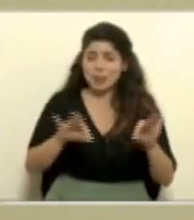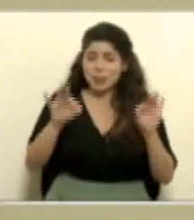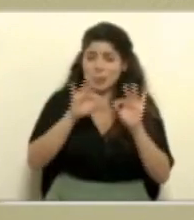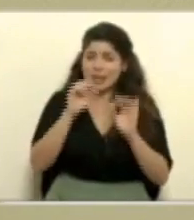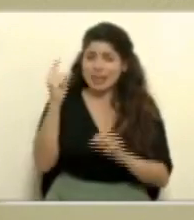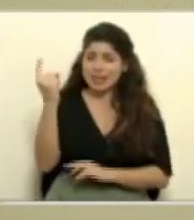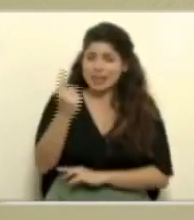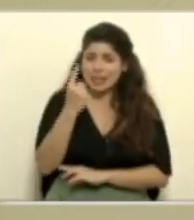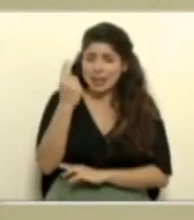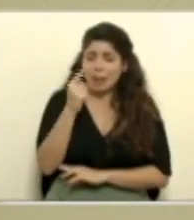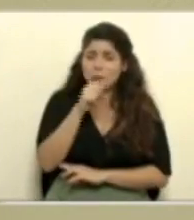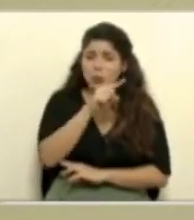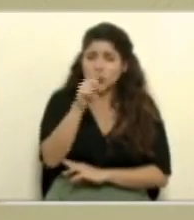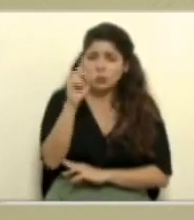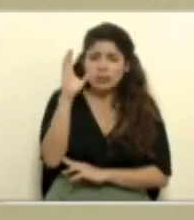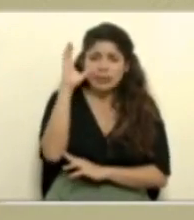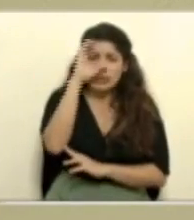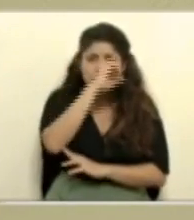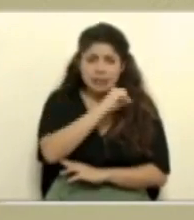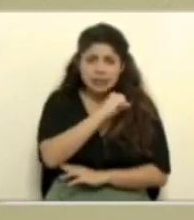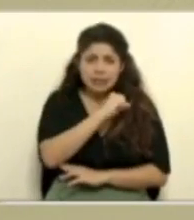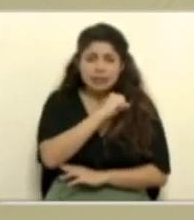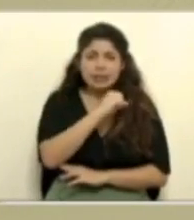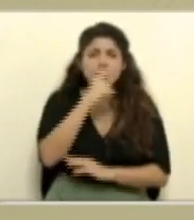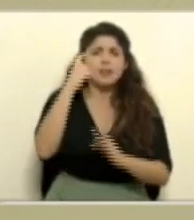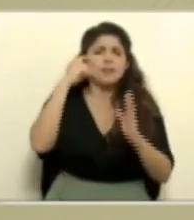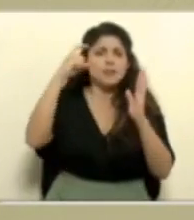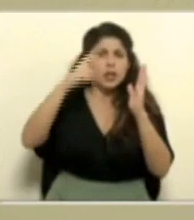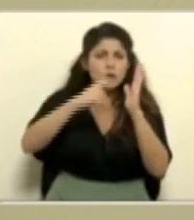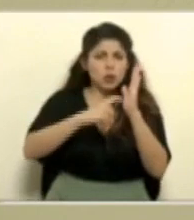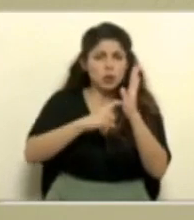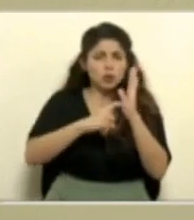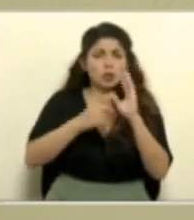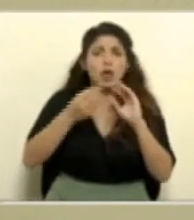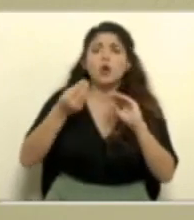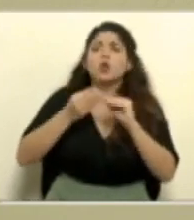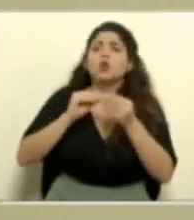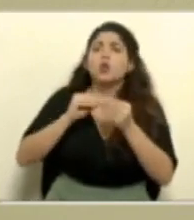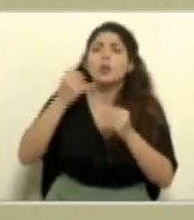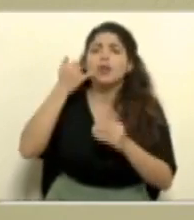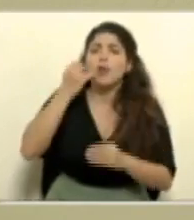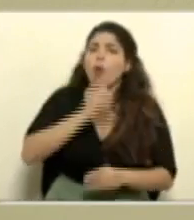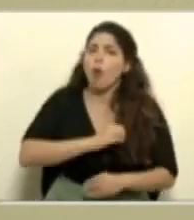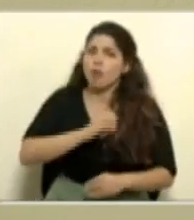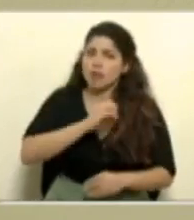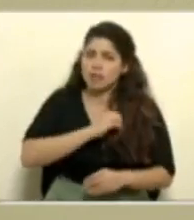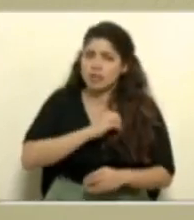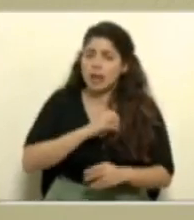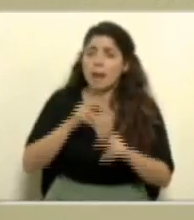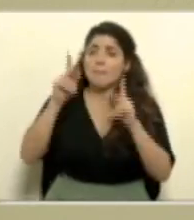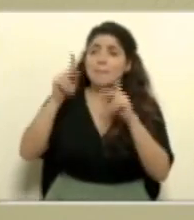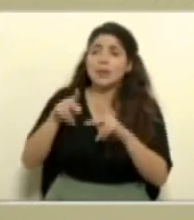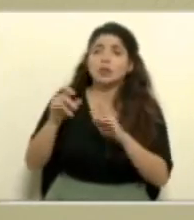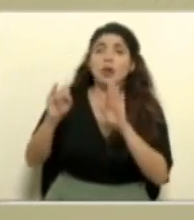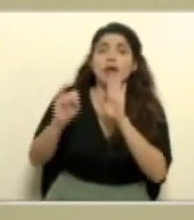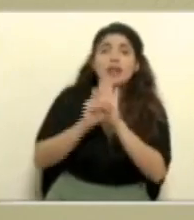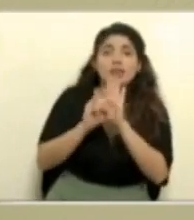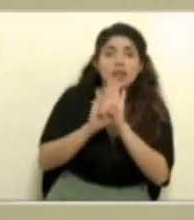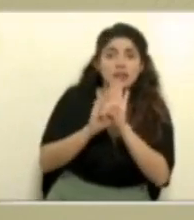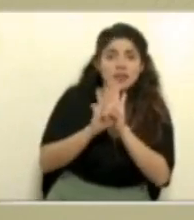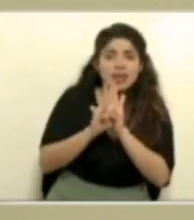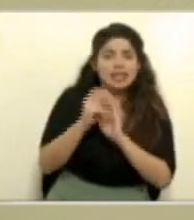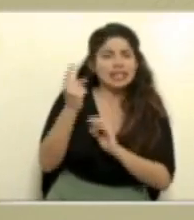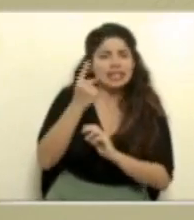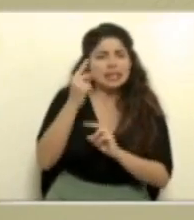siempre que identifiquen y que reconozcan números oficiales o personas que tienen una identificación apropiada que siempre